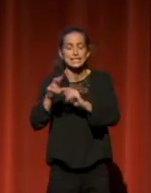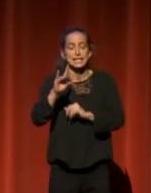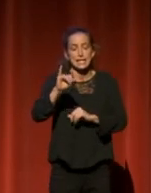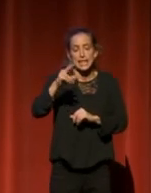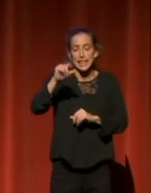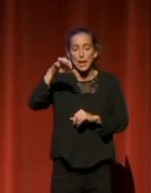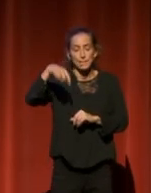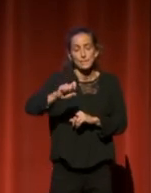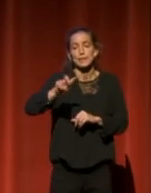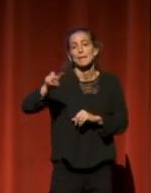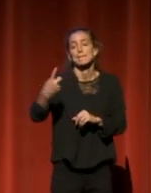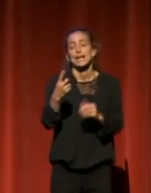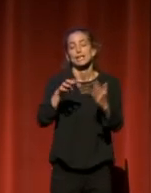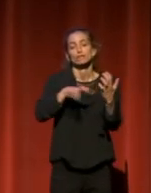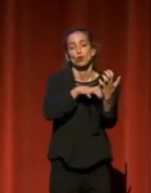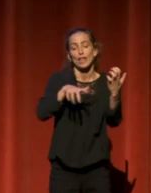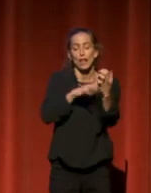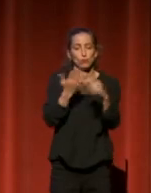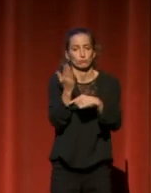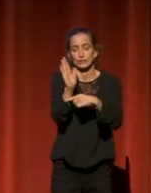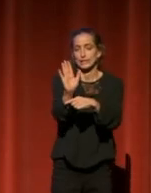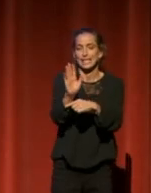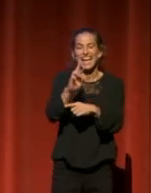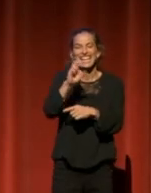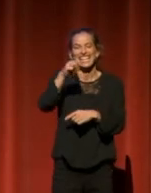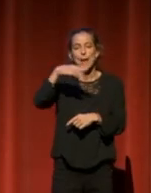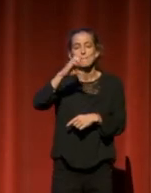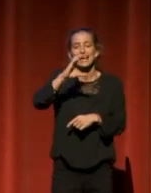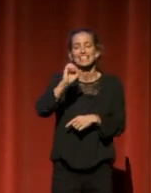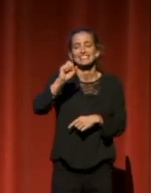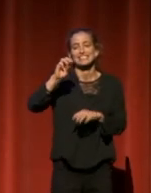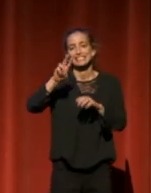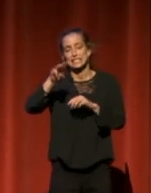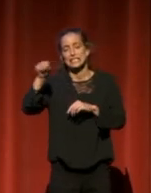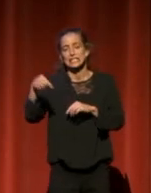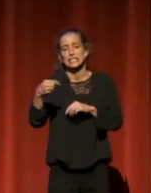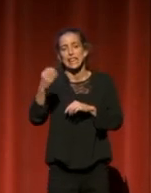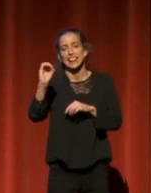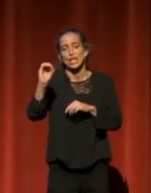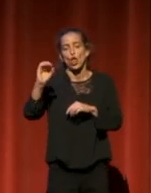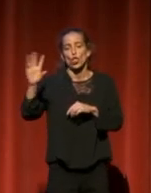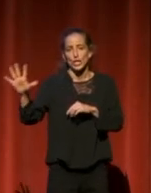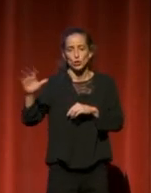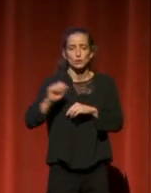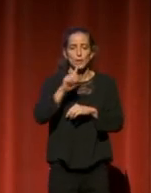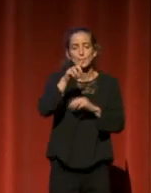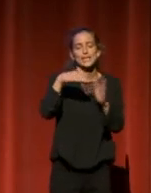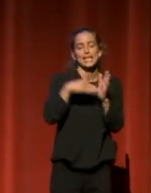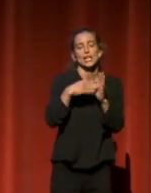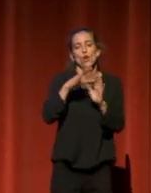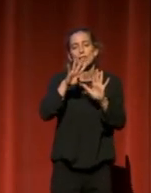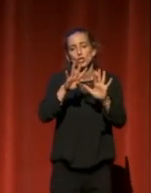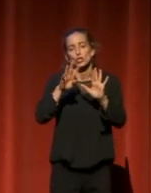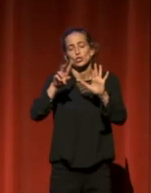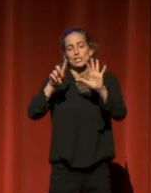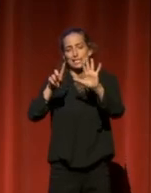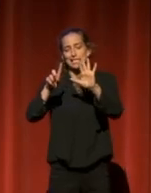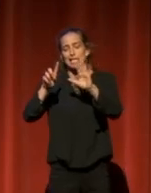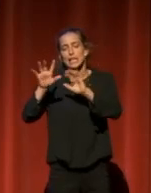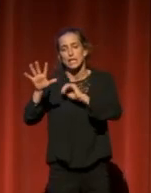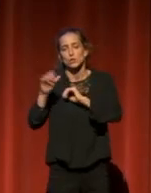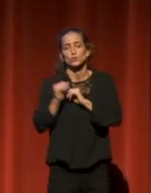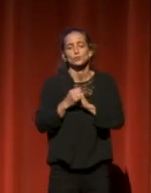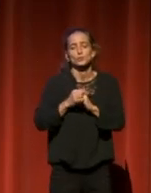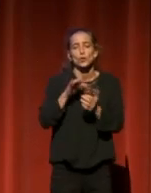RAMAC 305. En 1968, las bibliotecas estadounidenses comienzan a